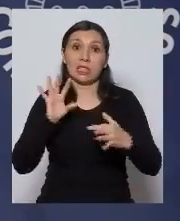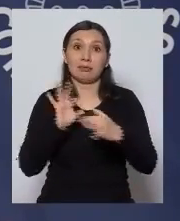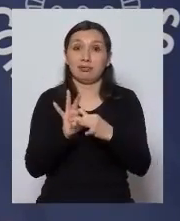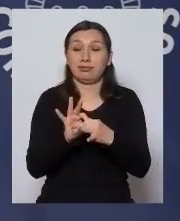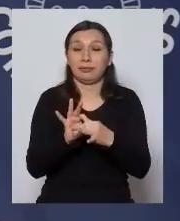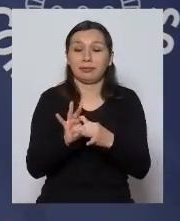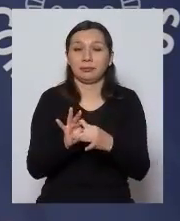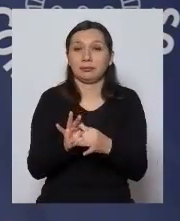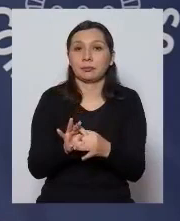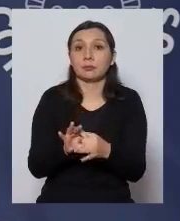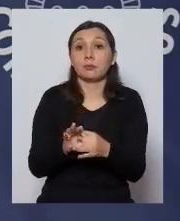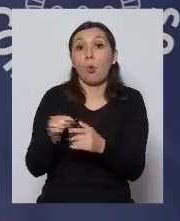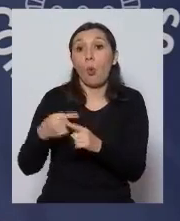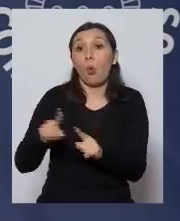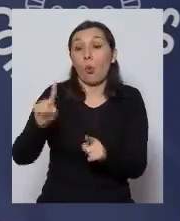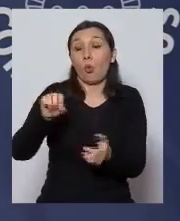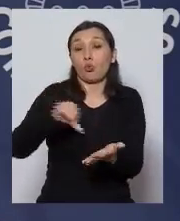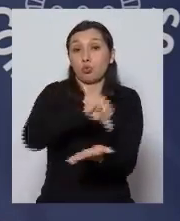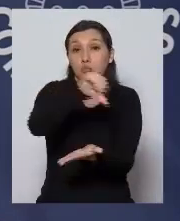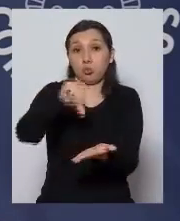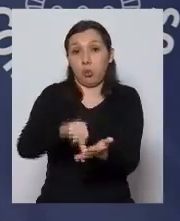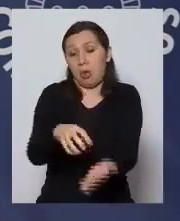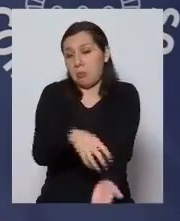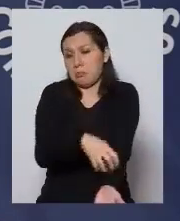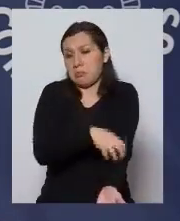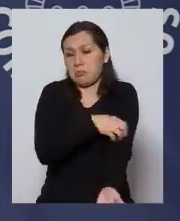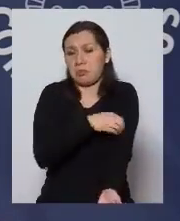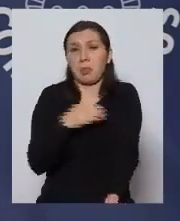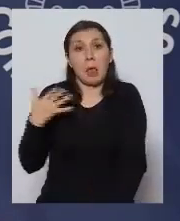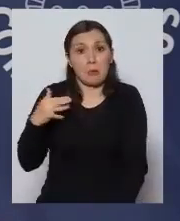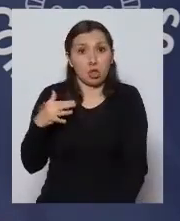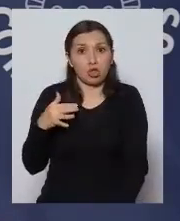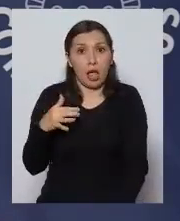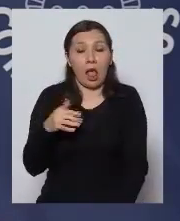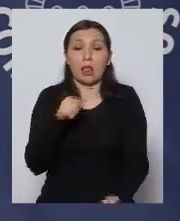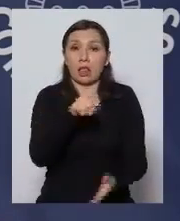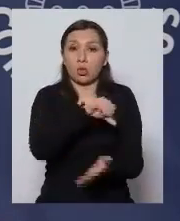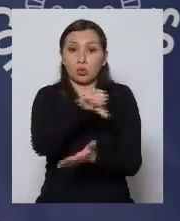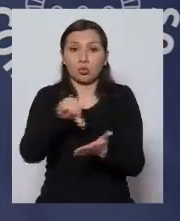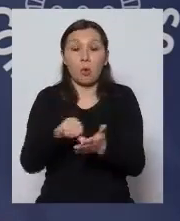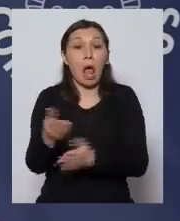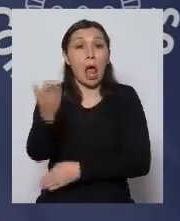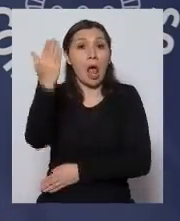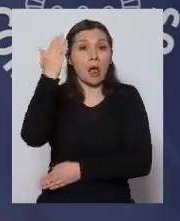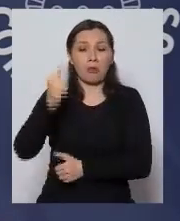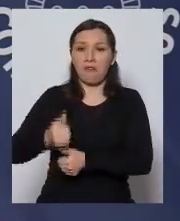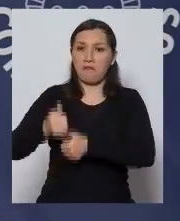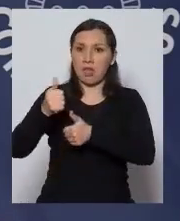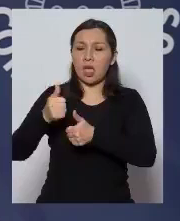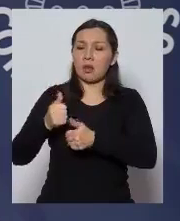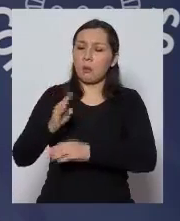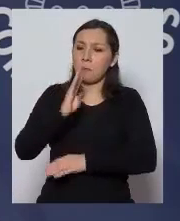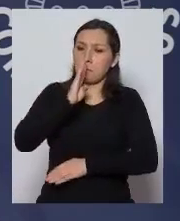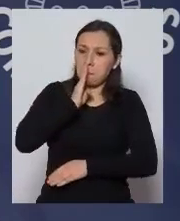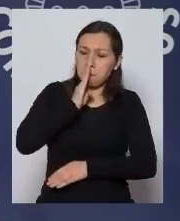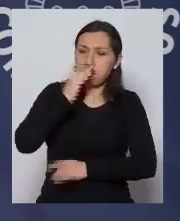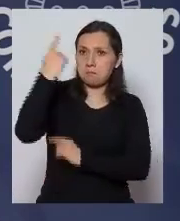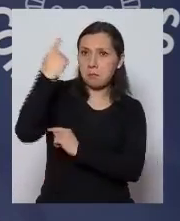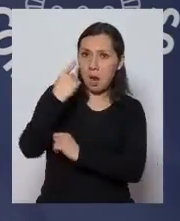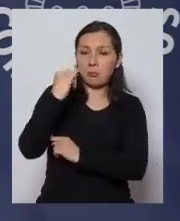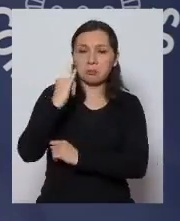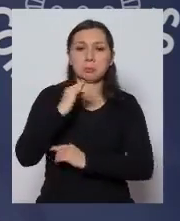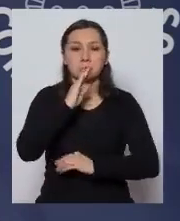si en otras ciudades del país importantes ciudades fueron capaces no es cierto de seguir estas